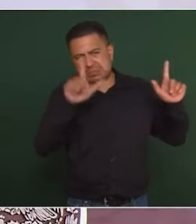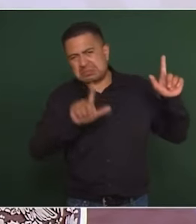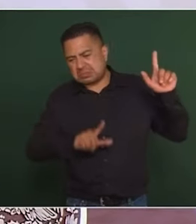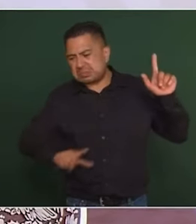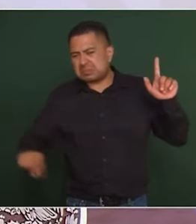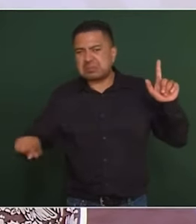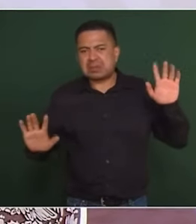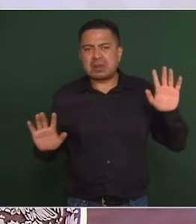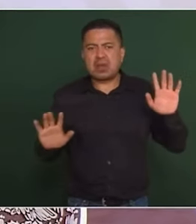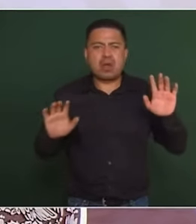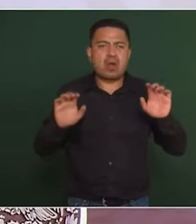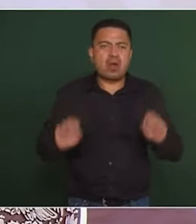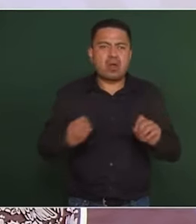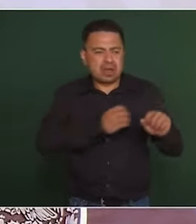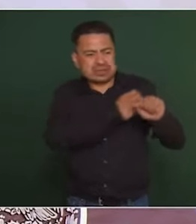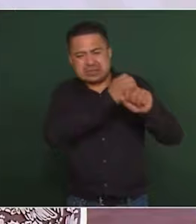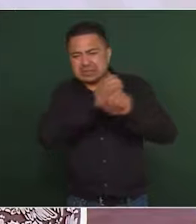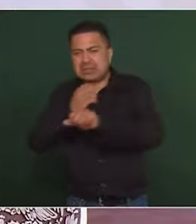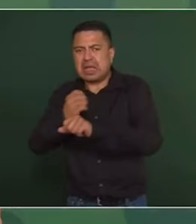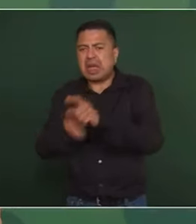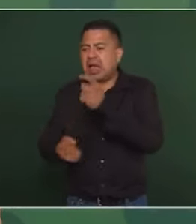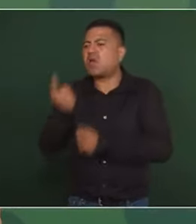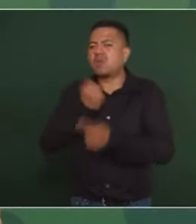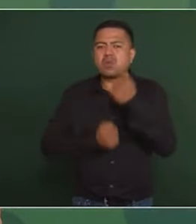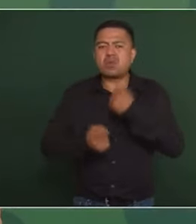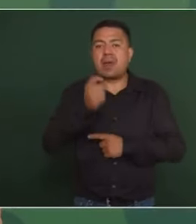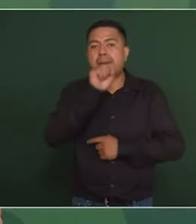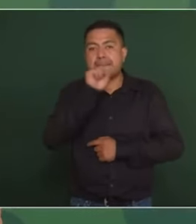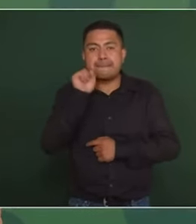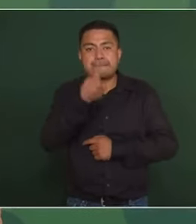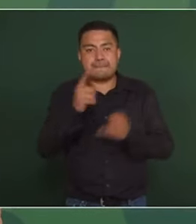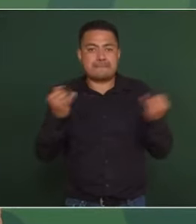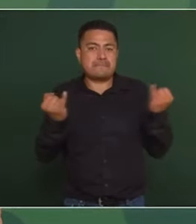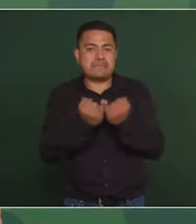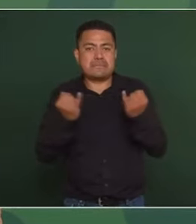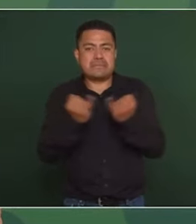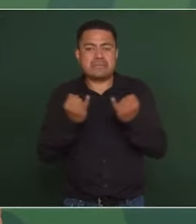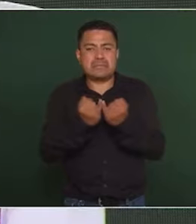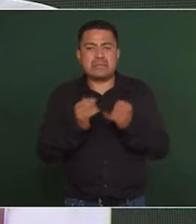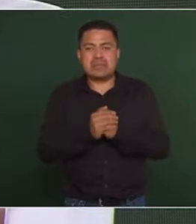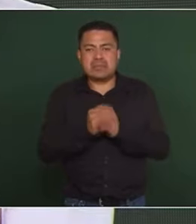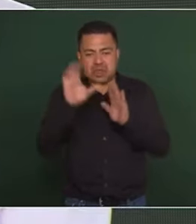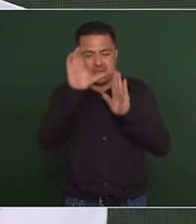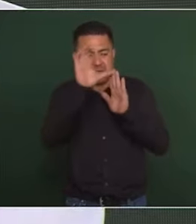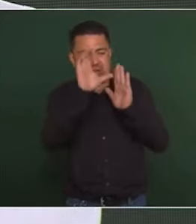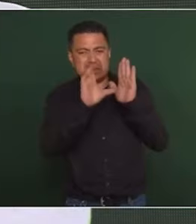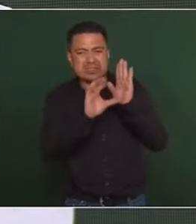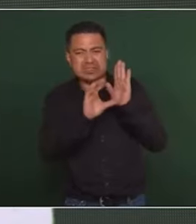varios estados del país, inclusive en la Constitución